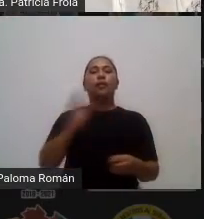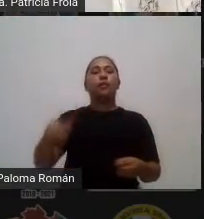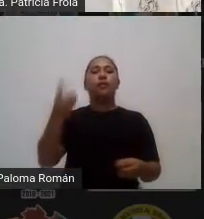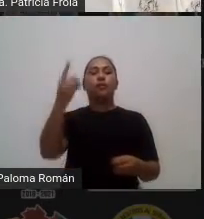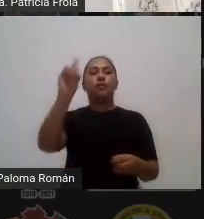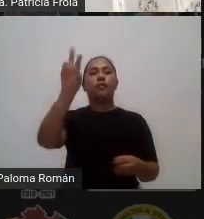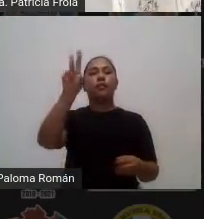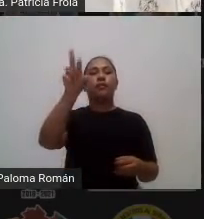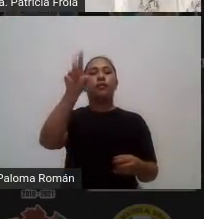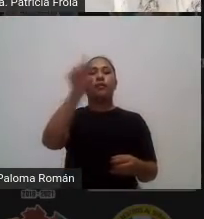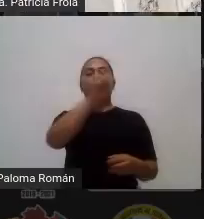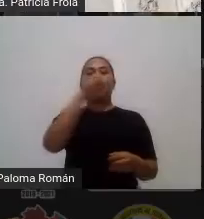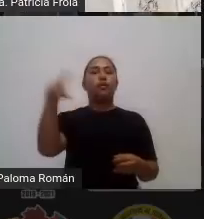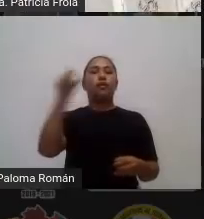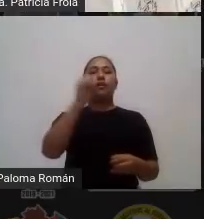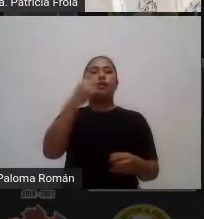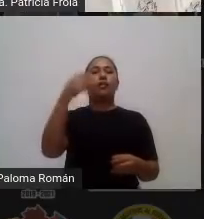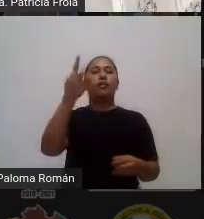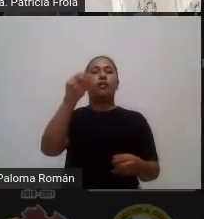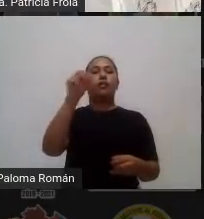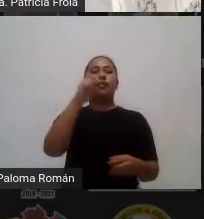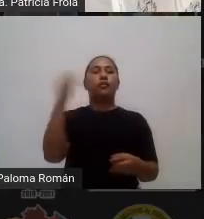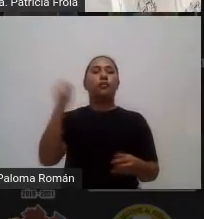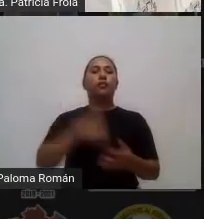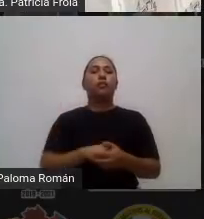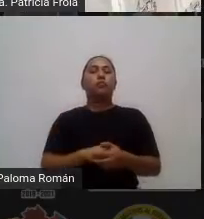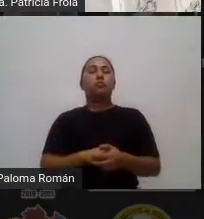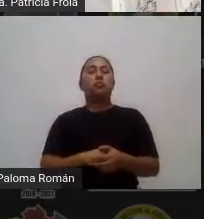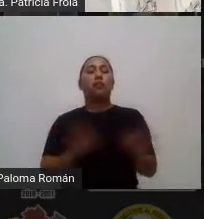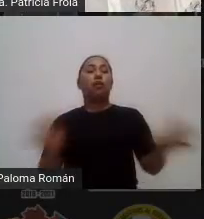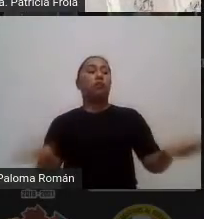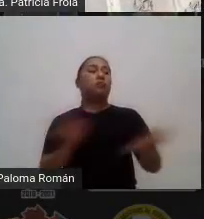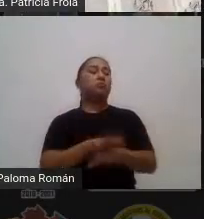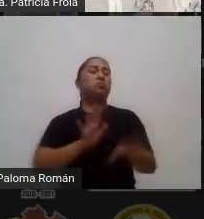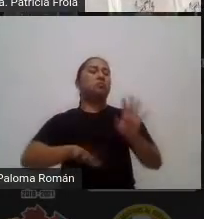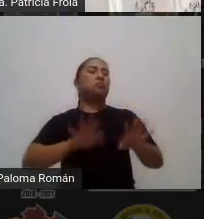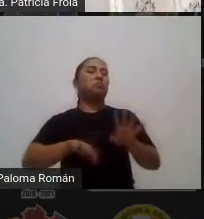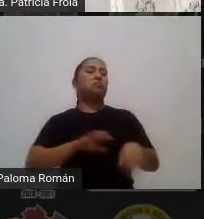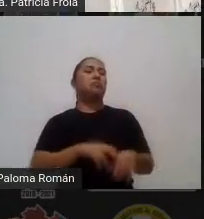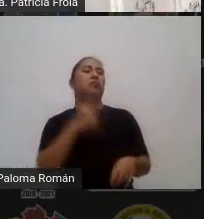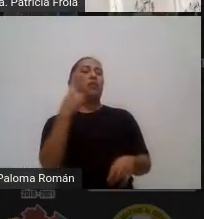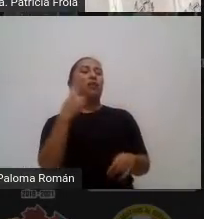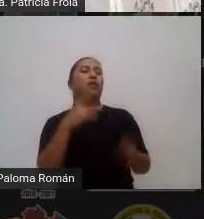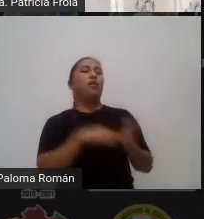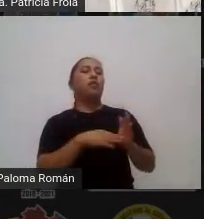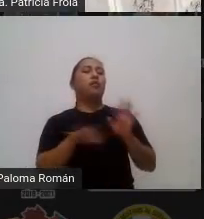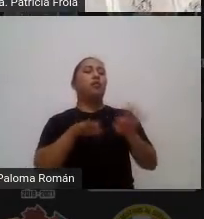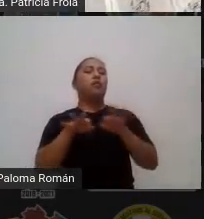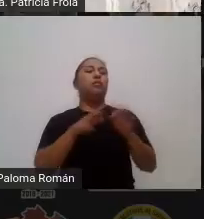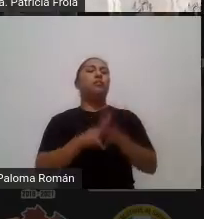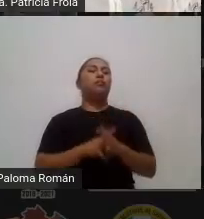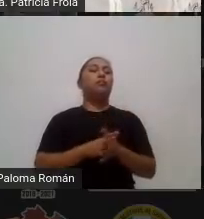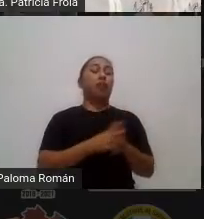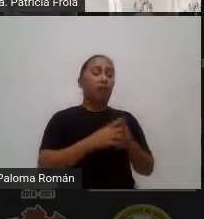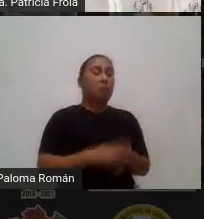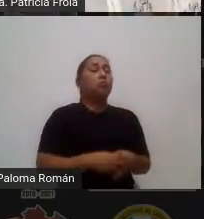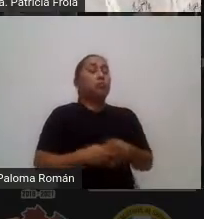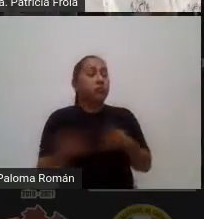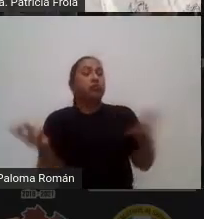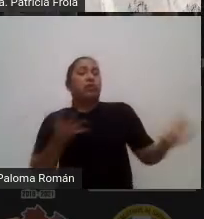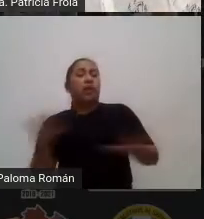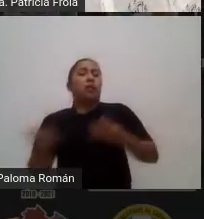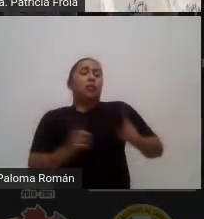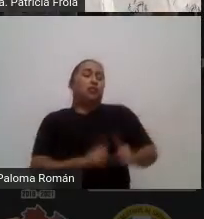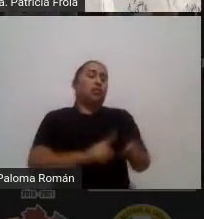moda en la modalidad digital da también opciones ok se puede hacer se puede hacer a distancia se puede hacer de manera